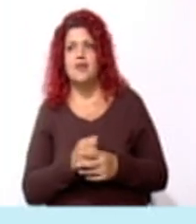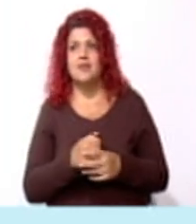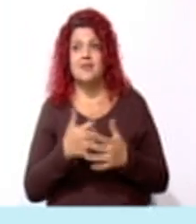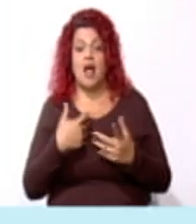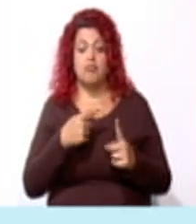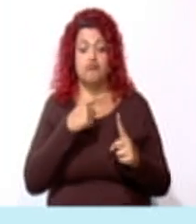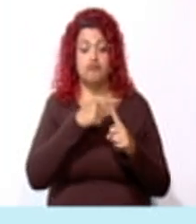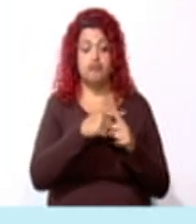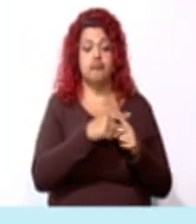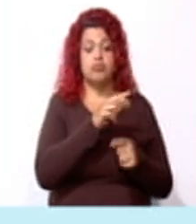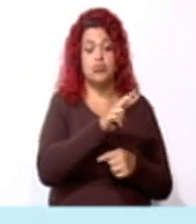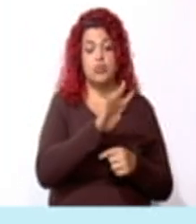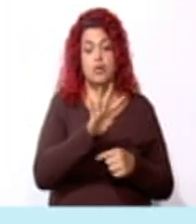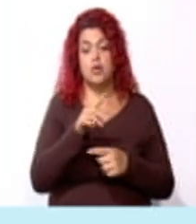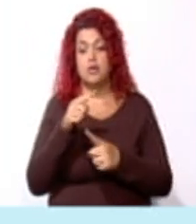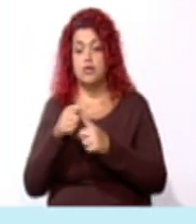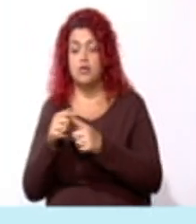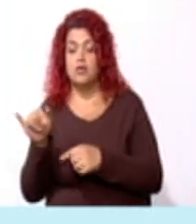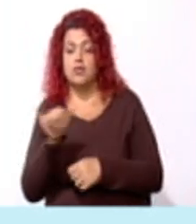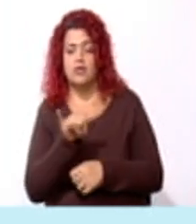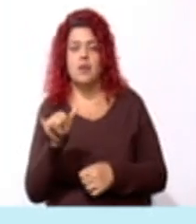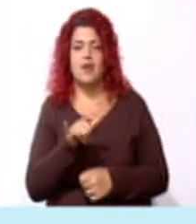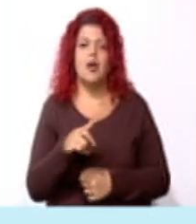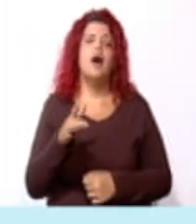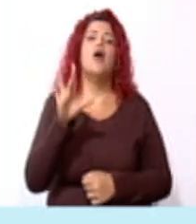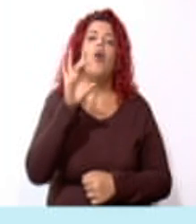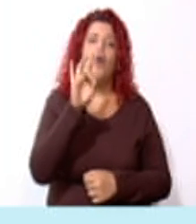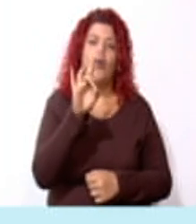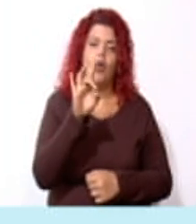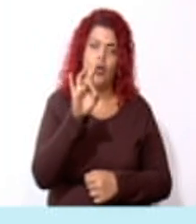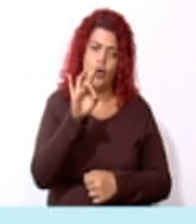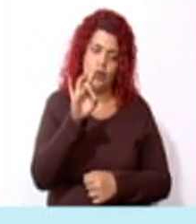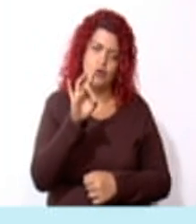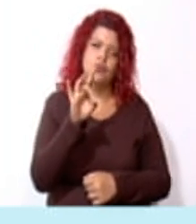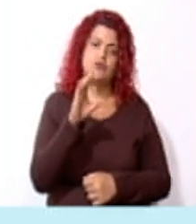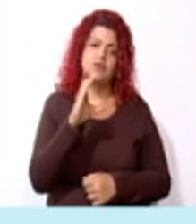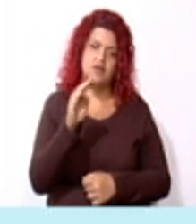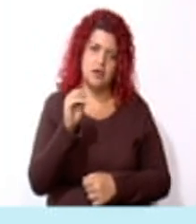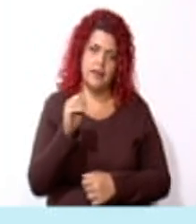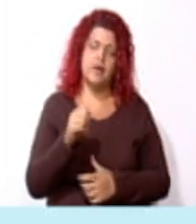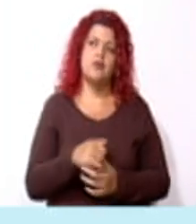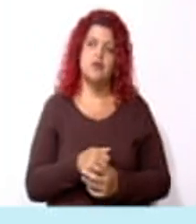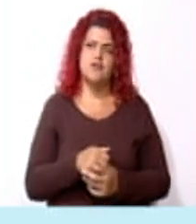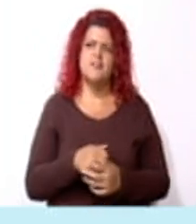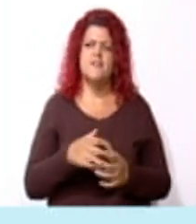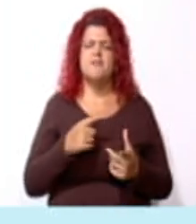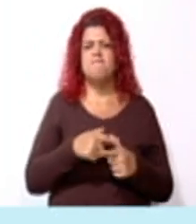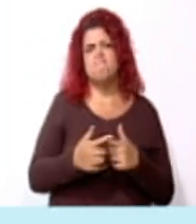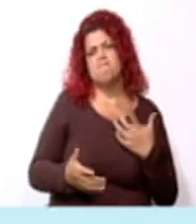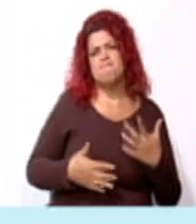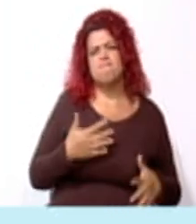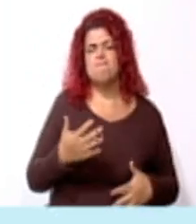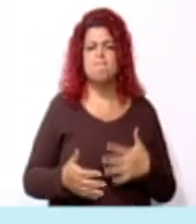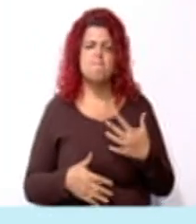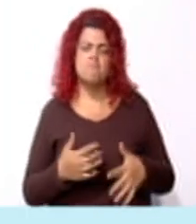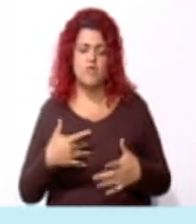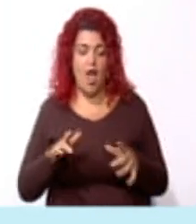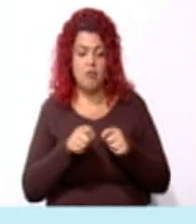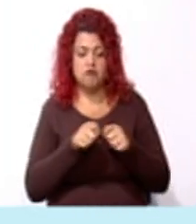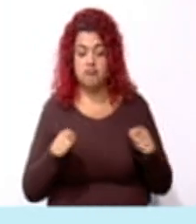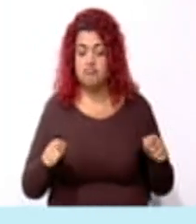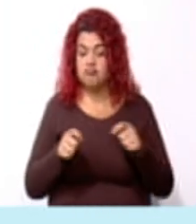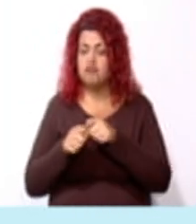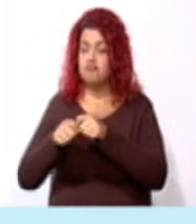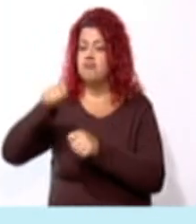al sumarlas dan como resultado ocho centímetros. Entonces, teniendo la medida de cada